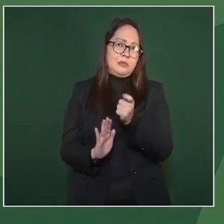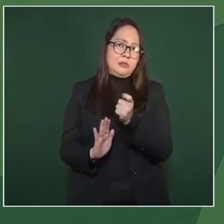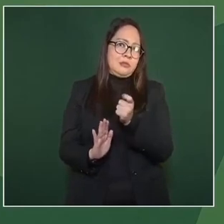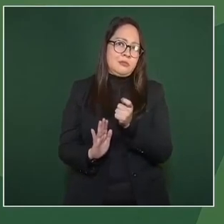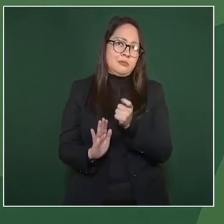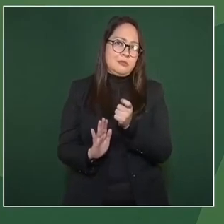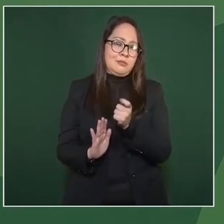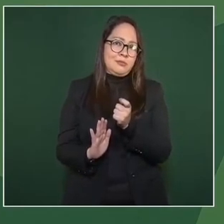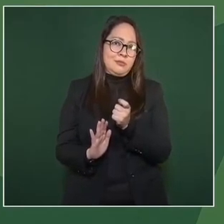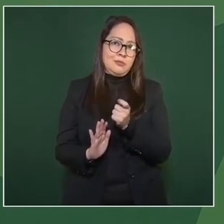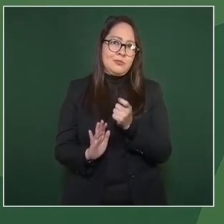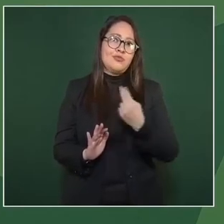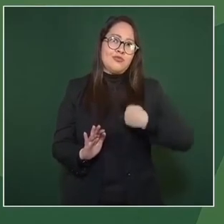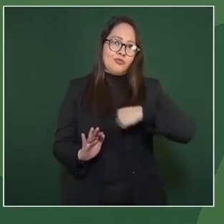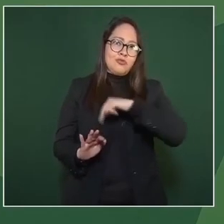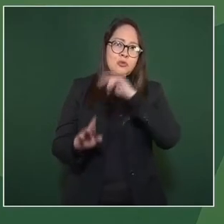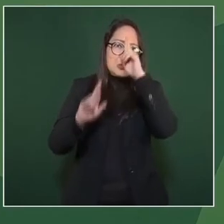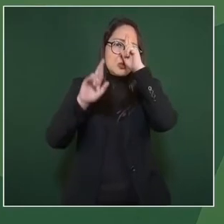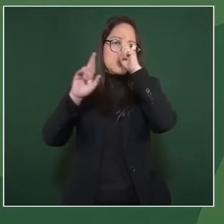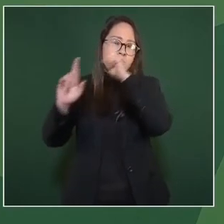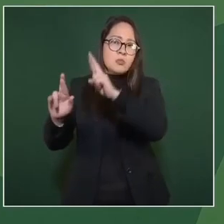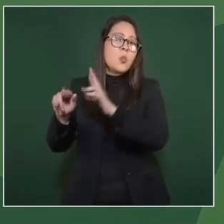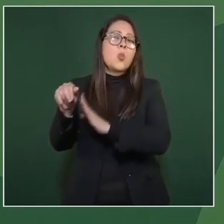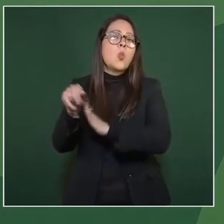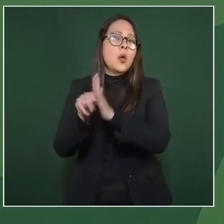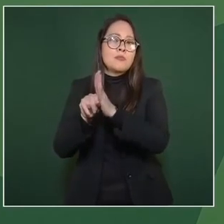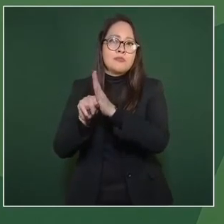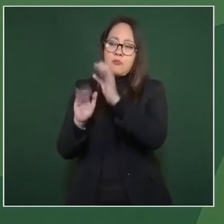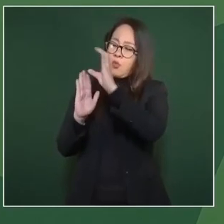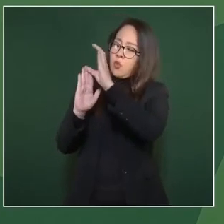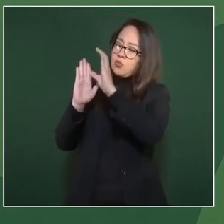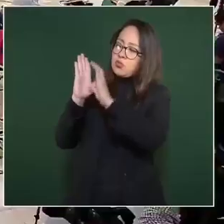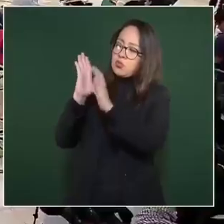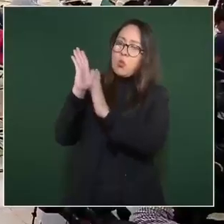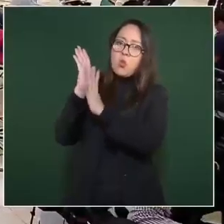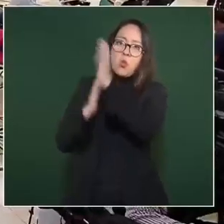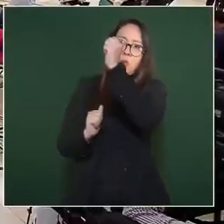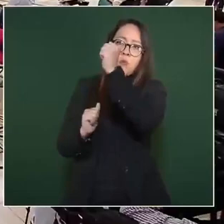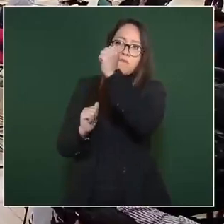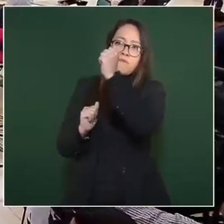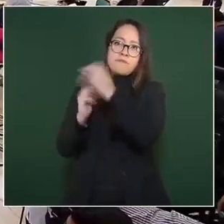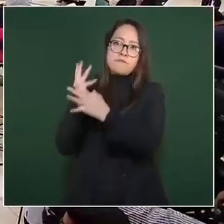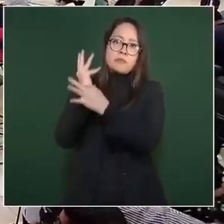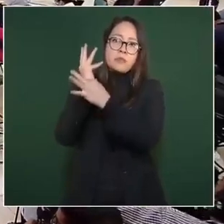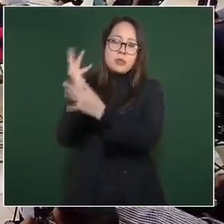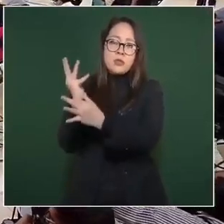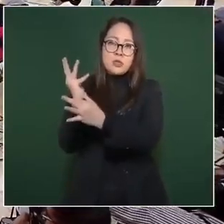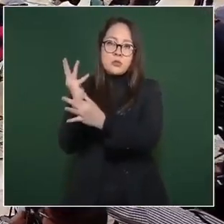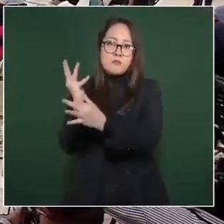estamos obligados a respetar, que es la libertad de creencia.